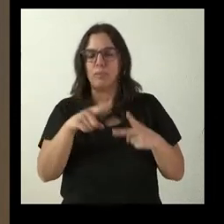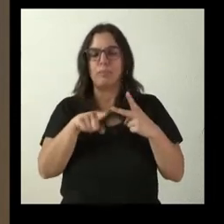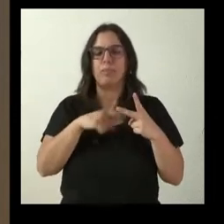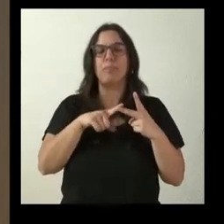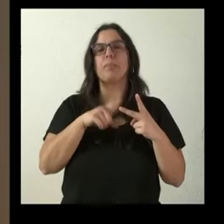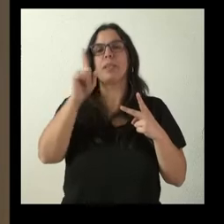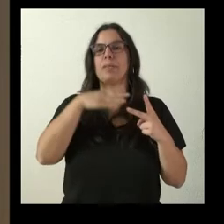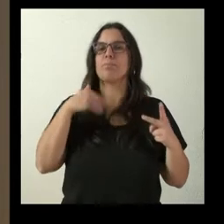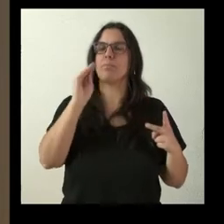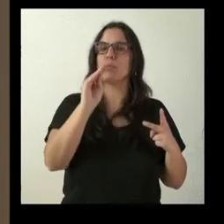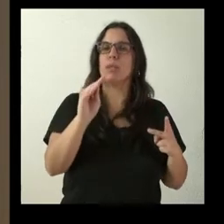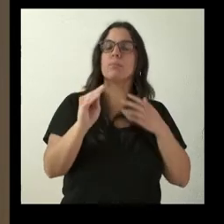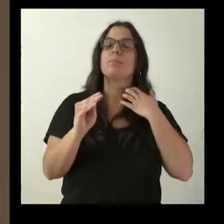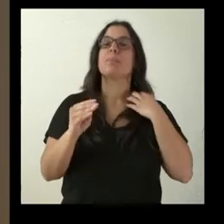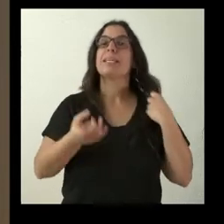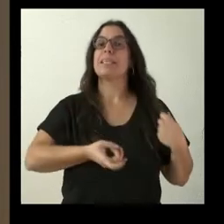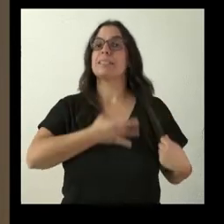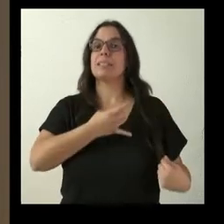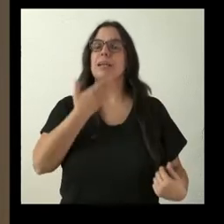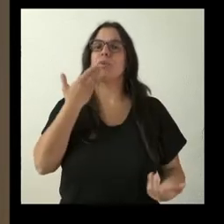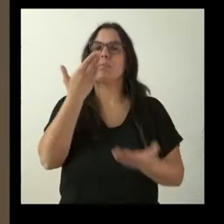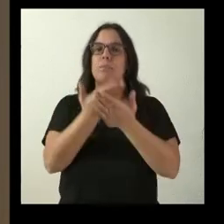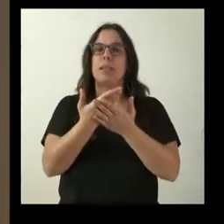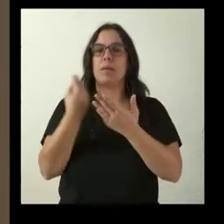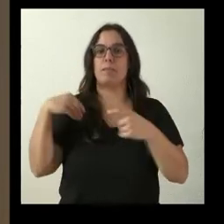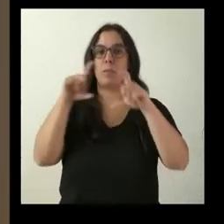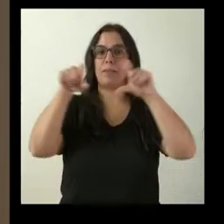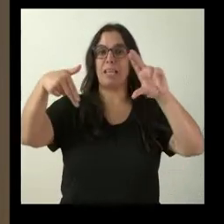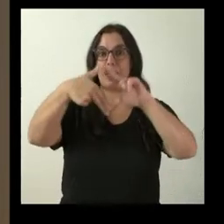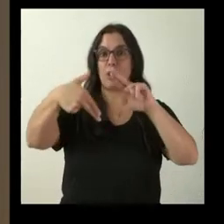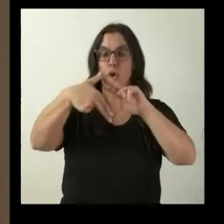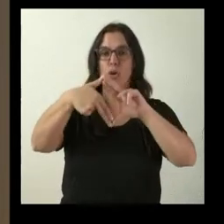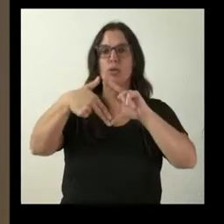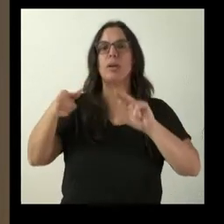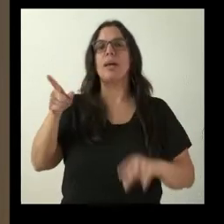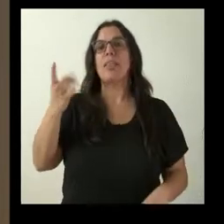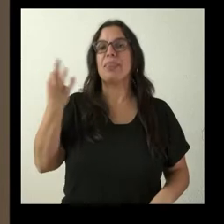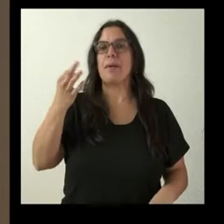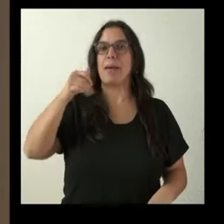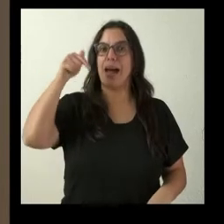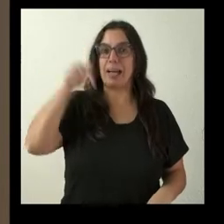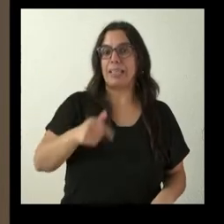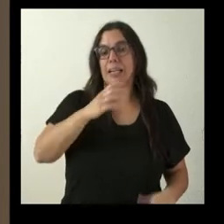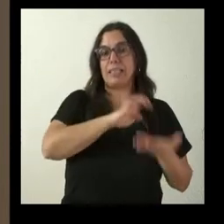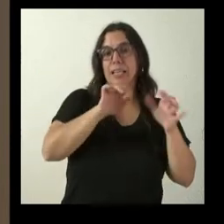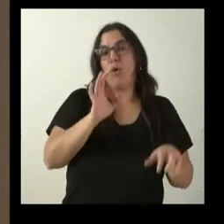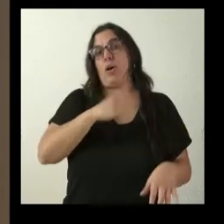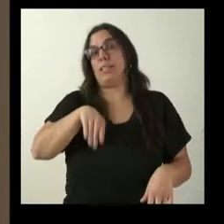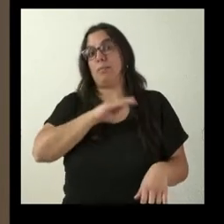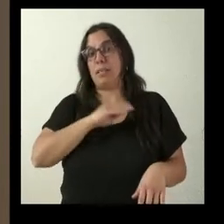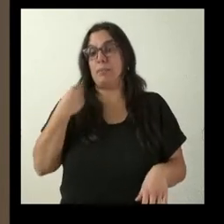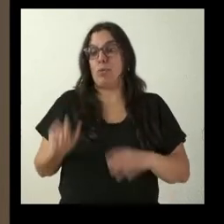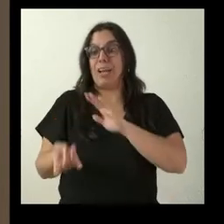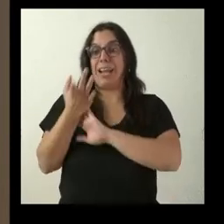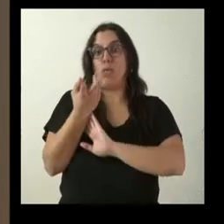cosas le quería preguntar que los sindicatos han demandado que Renault ubique en Castilla y León o en España alguna de las filiales que ha creado.